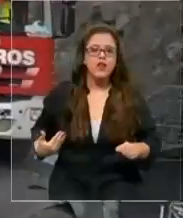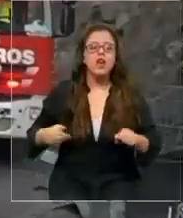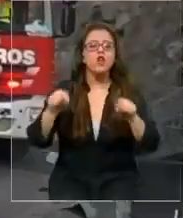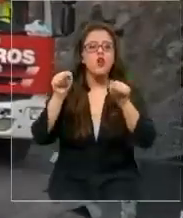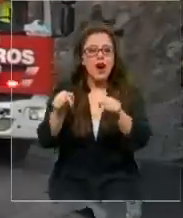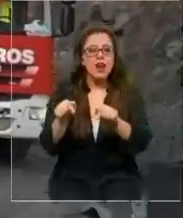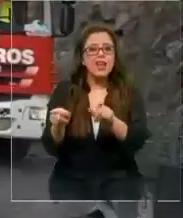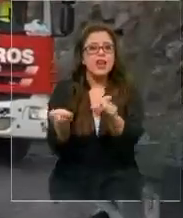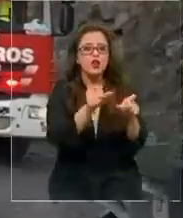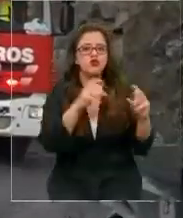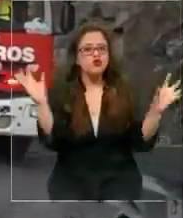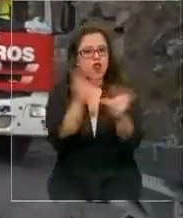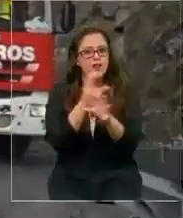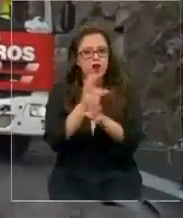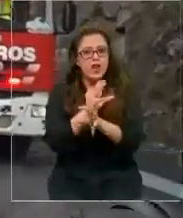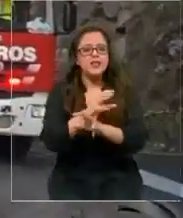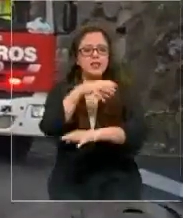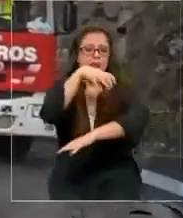macrozona sur del país.